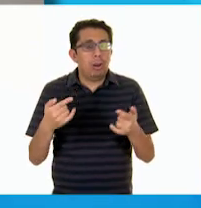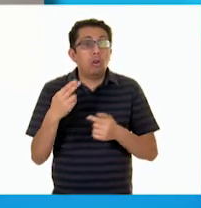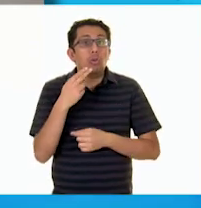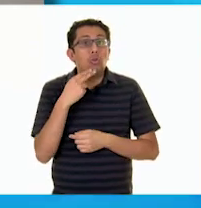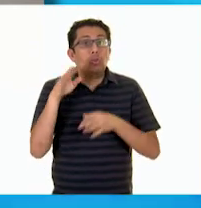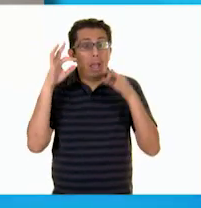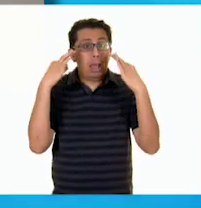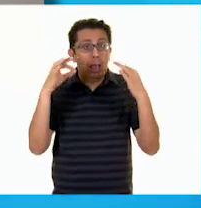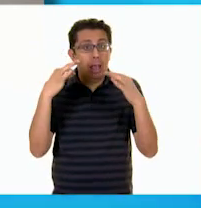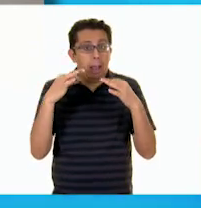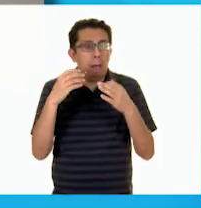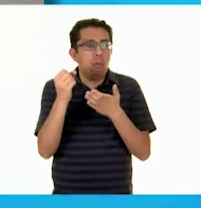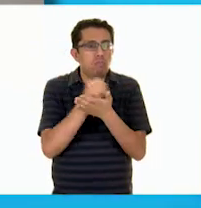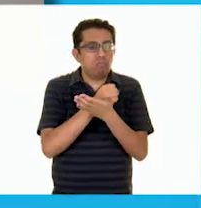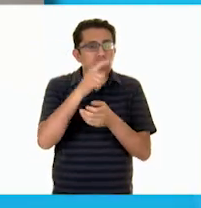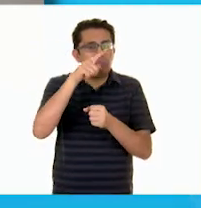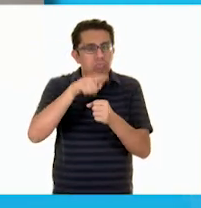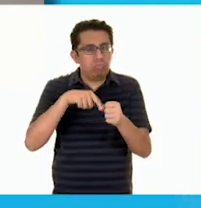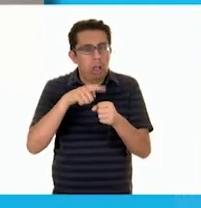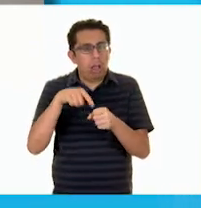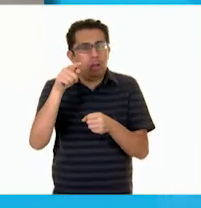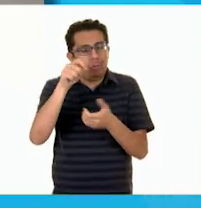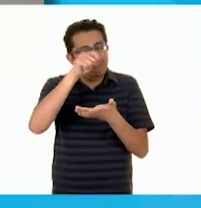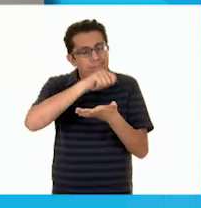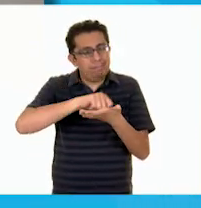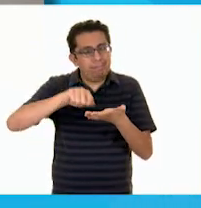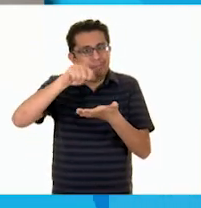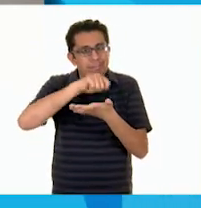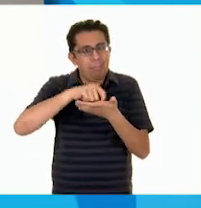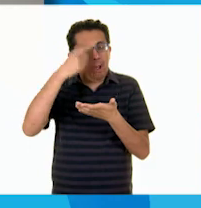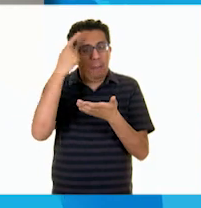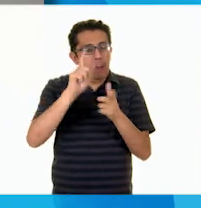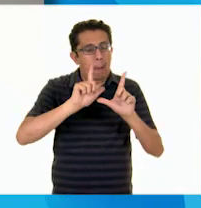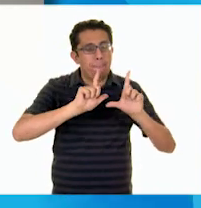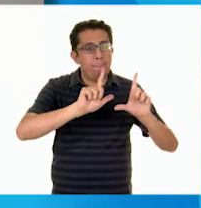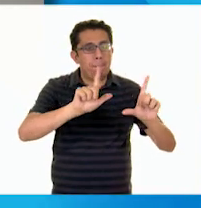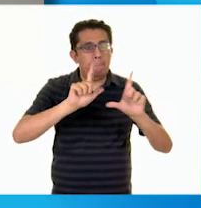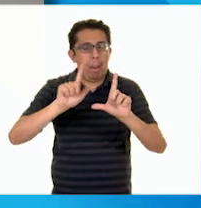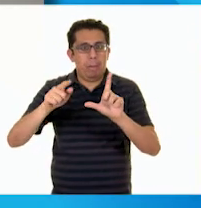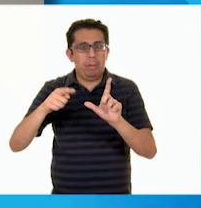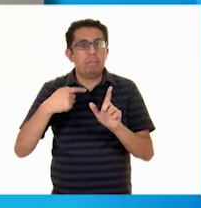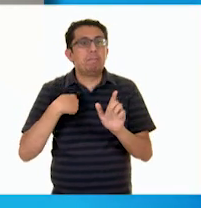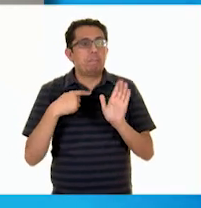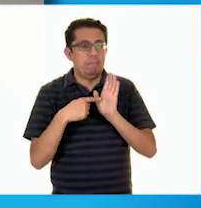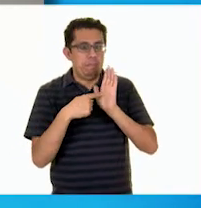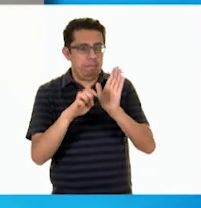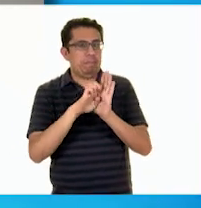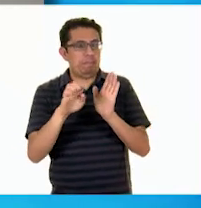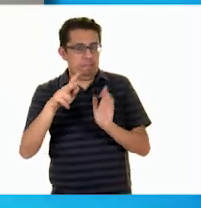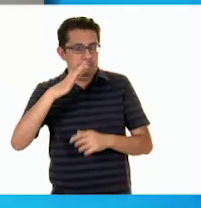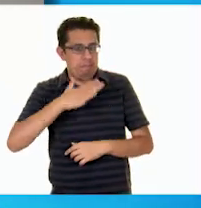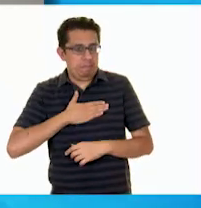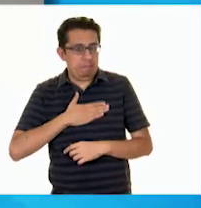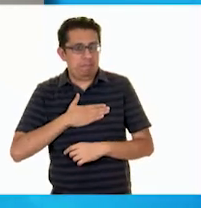plumones de colores para crear las cédulas que tendrán tus piezas. Aquí yo te muestro un ejemplo de cómo he hecho las minas. ¡Ya casi terminamos!